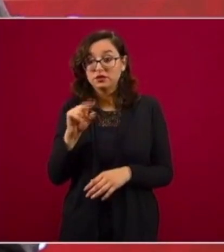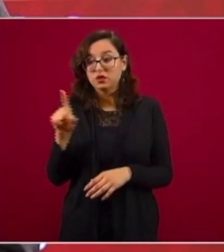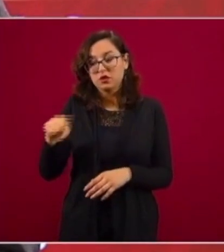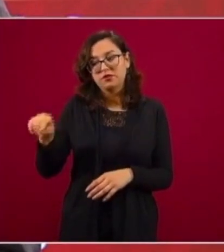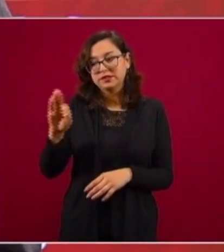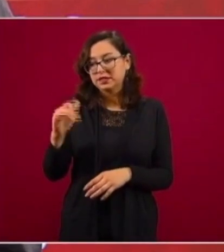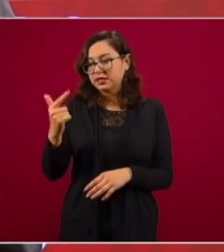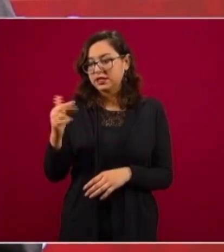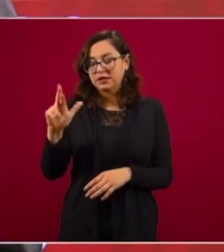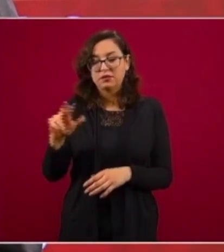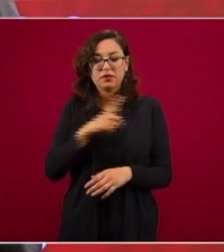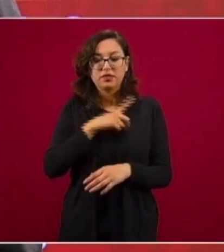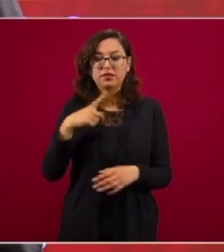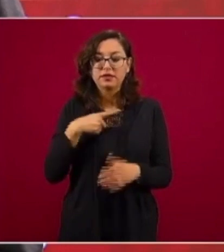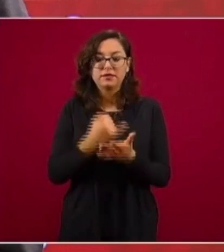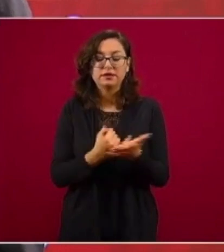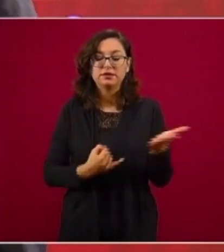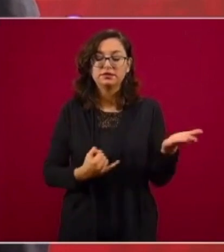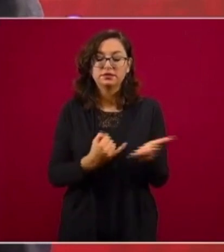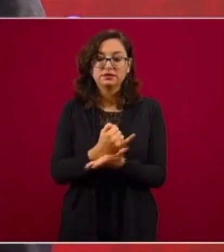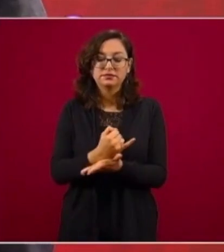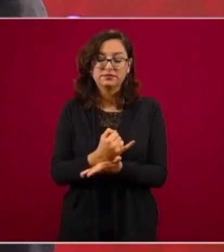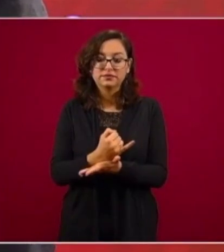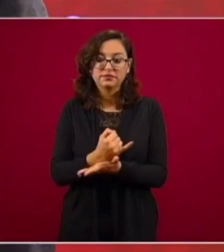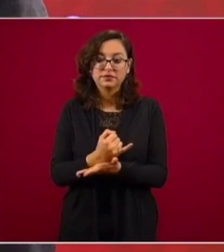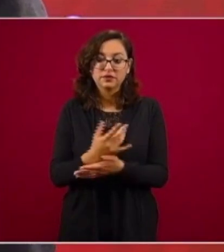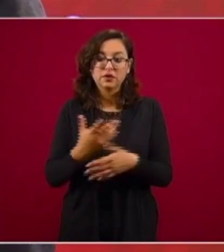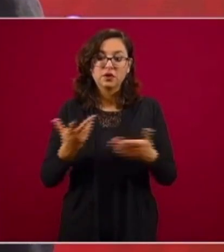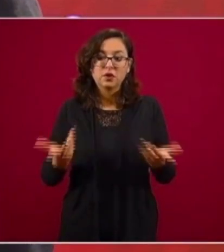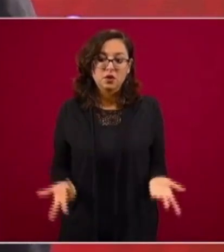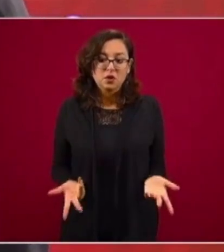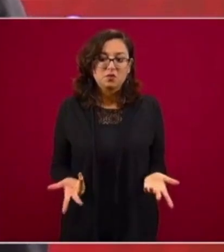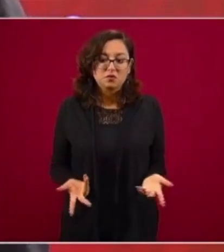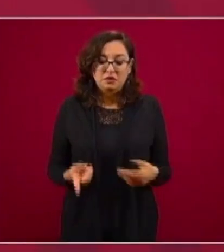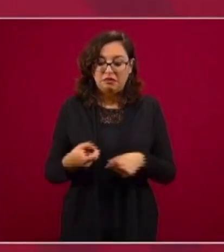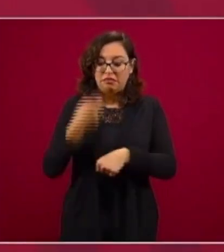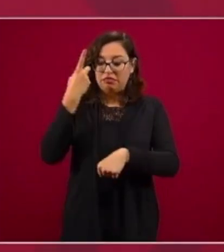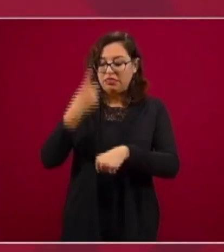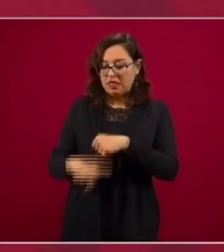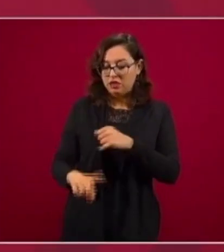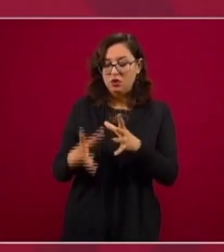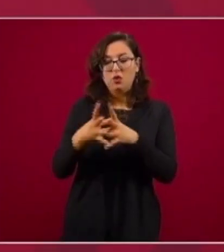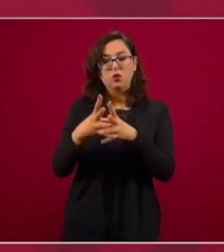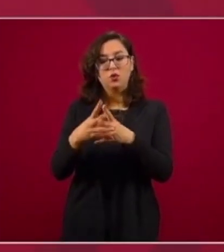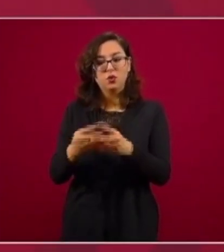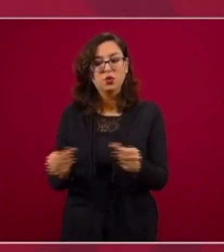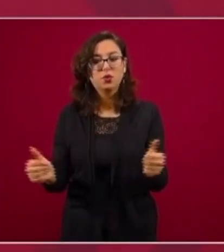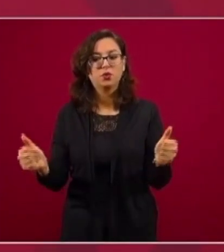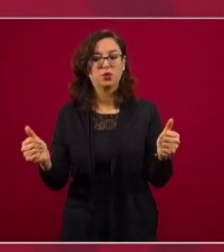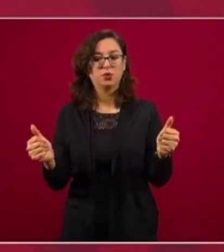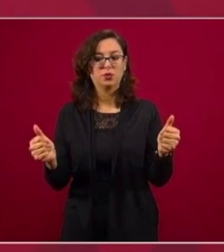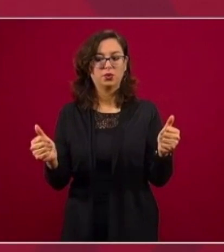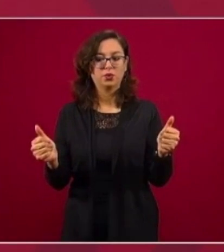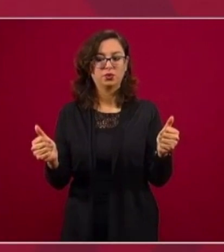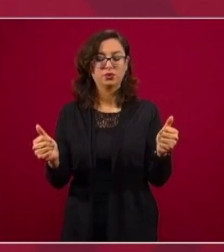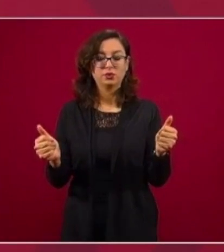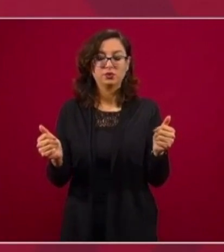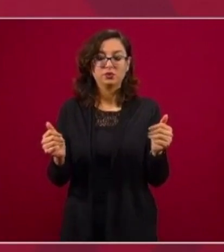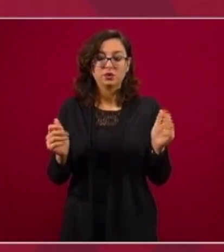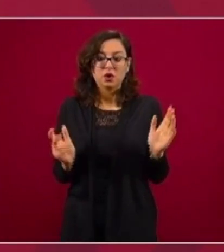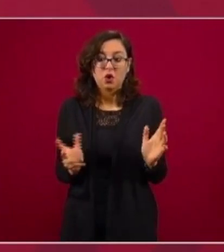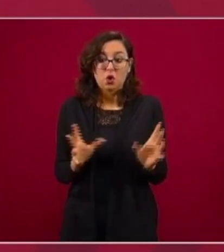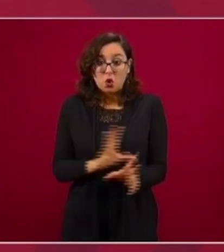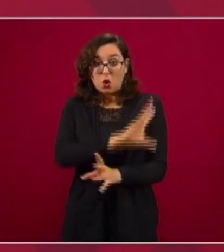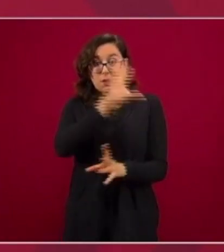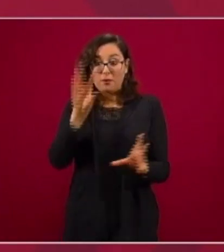la fiscalía, pues es una especie de reparación del daño. No sé si sea reparar